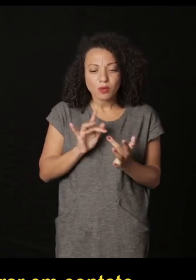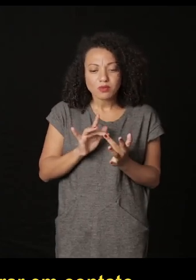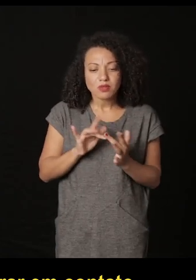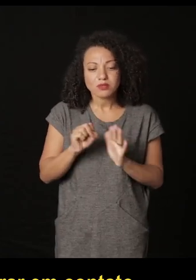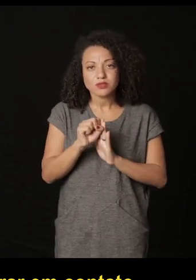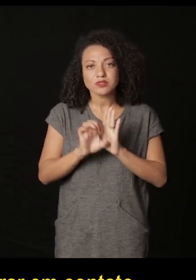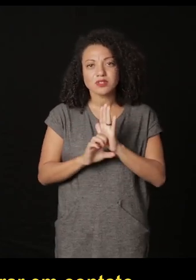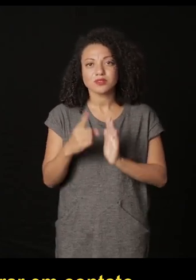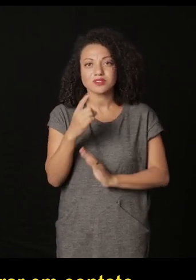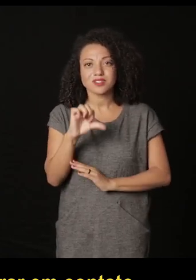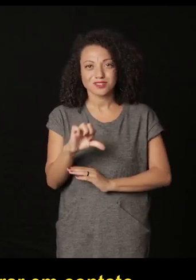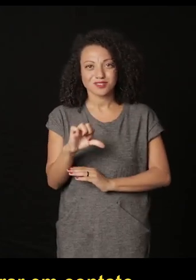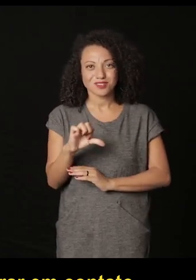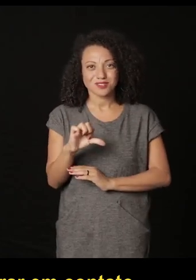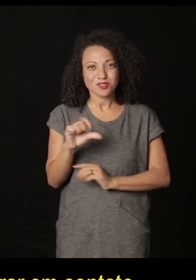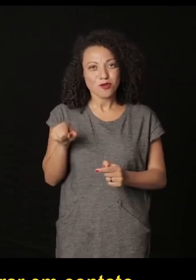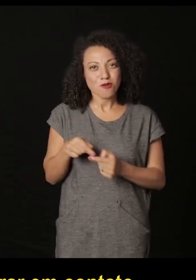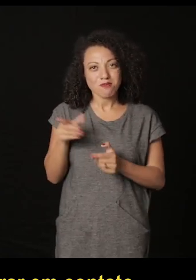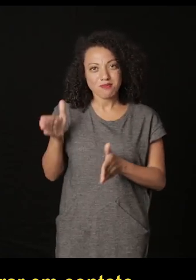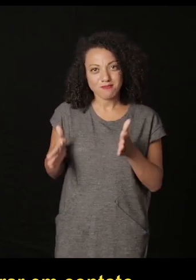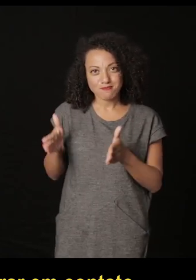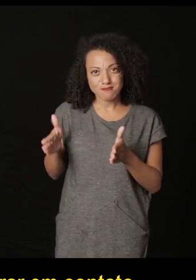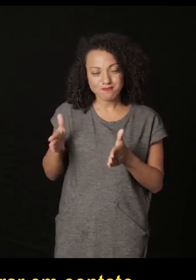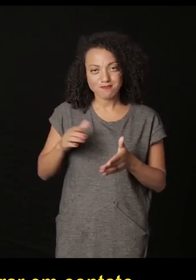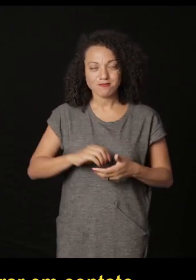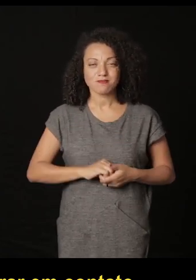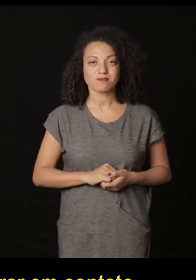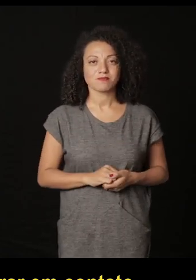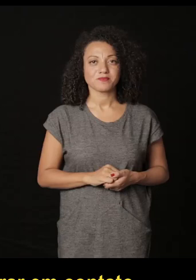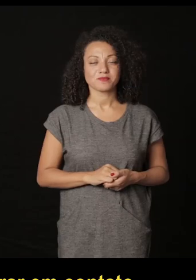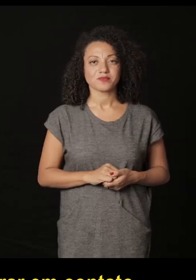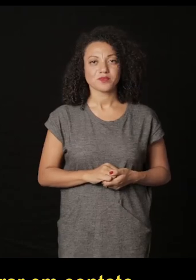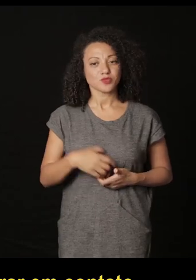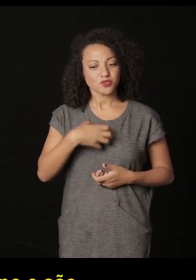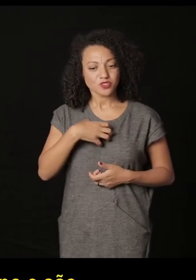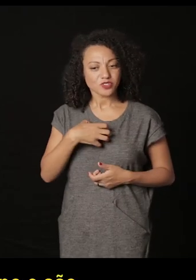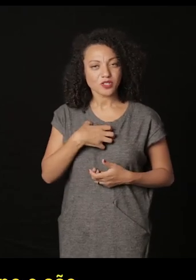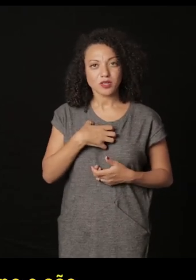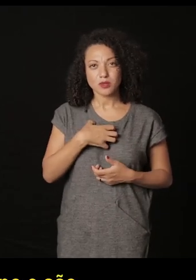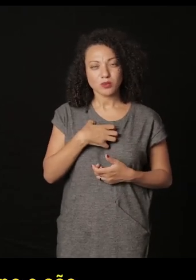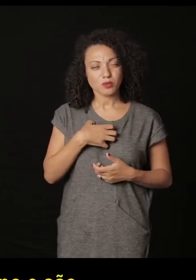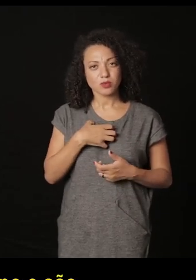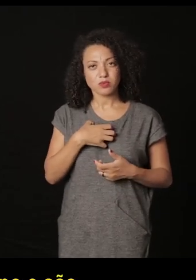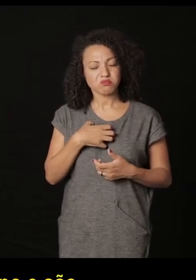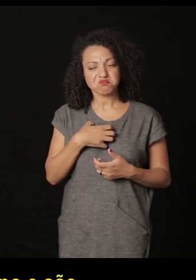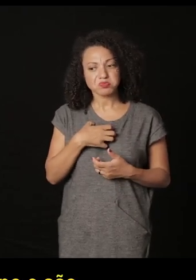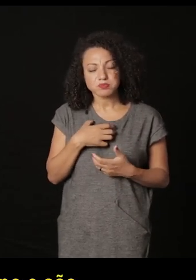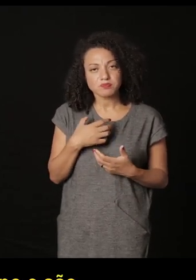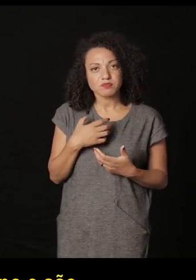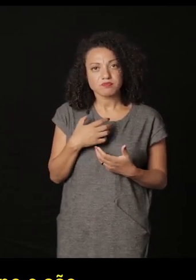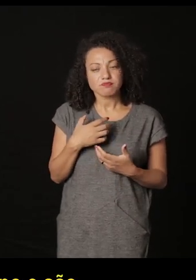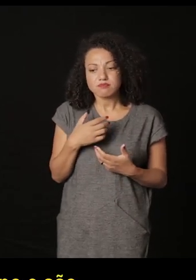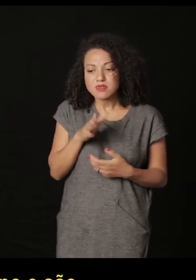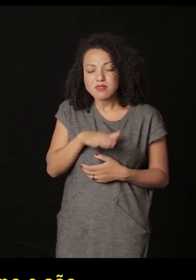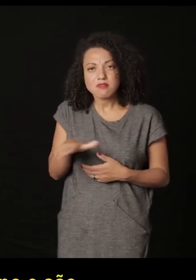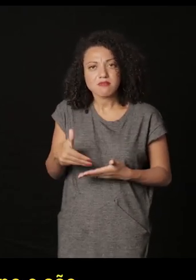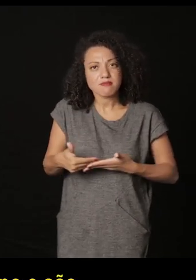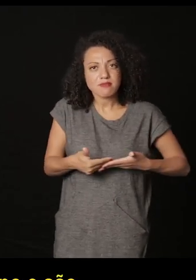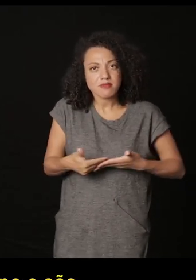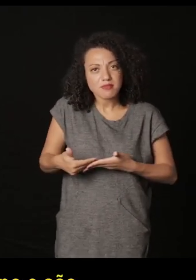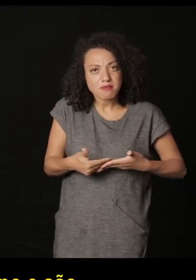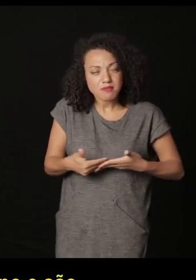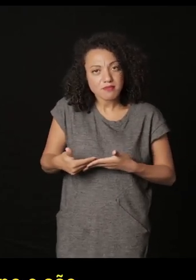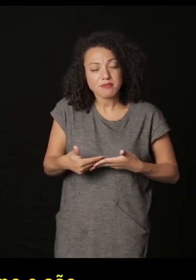es precisamente entrar en contacto con ese siglo XIX con esa pátina del tiempo y son niños